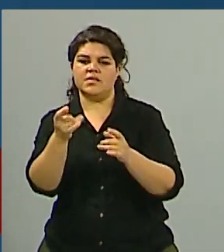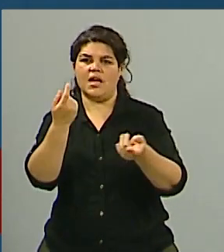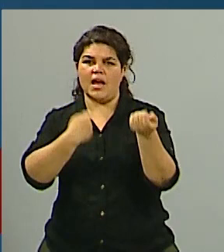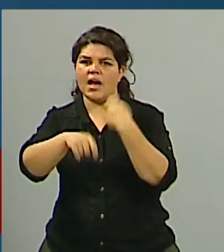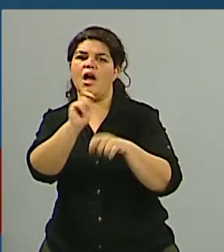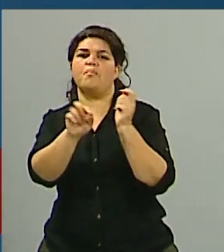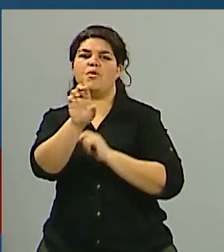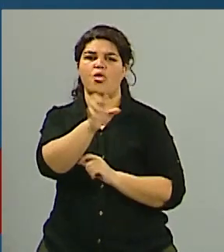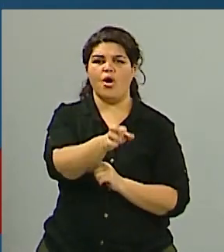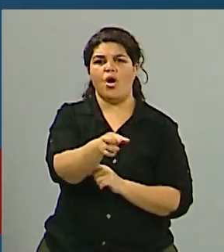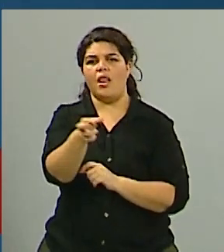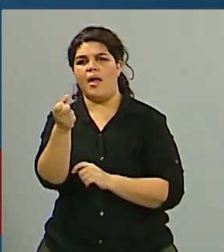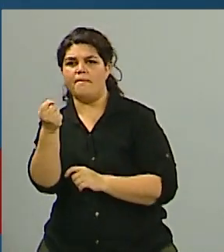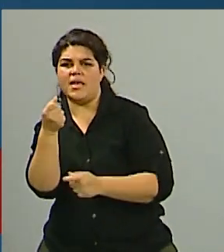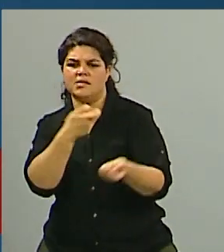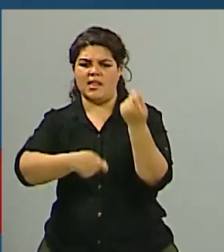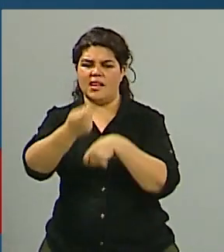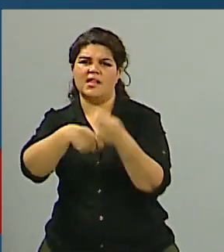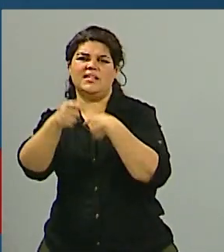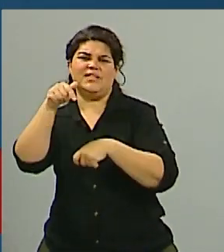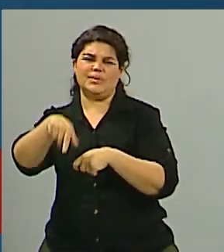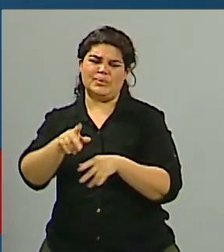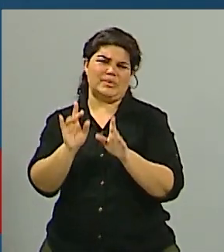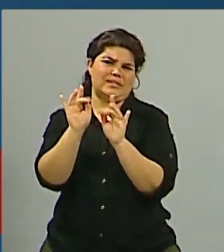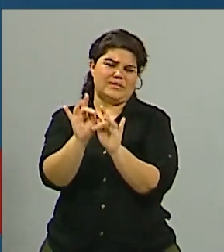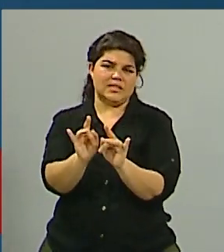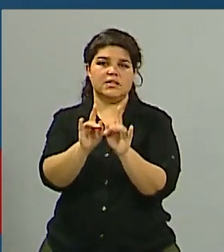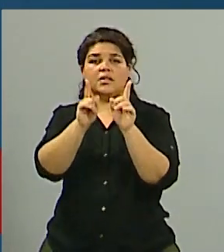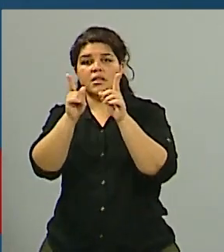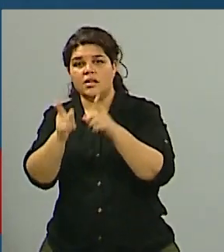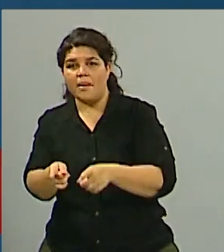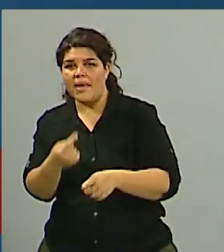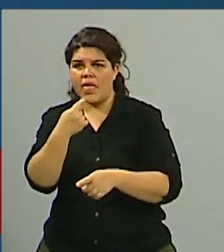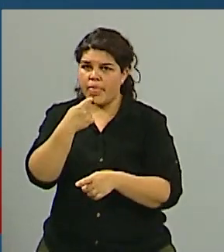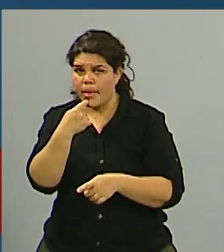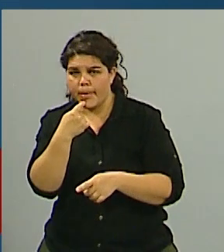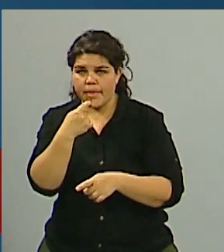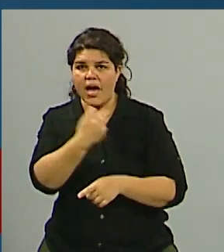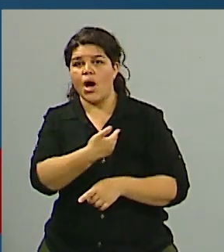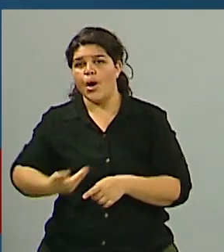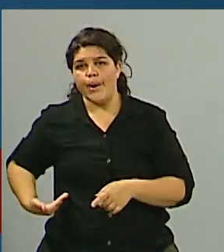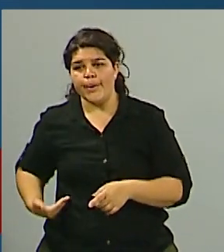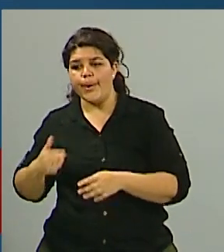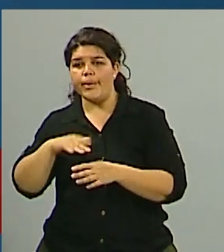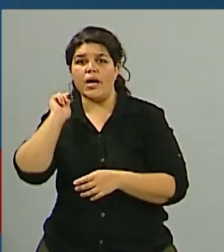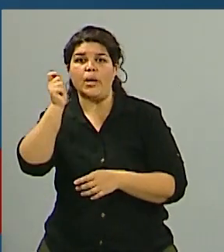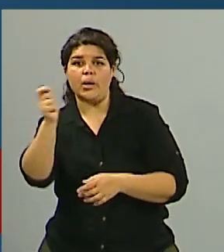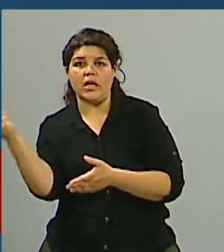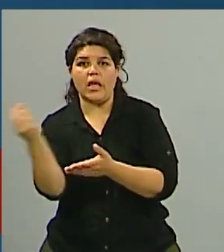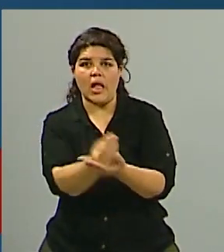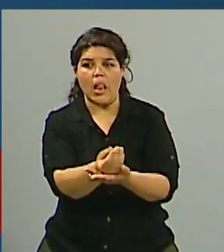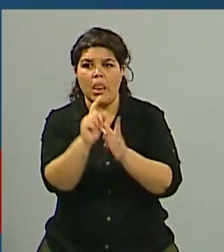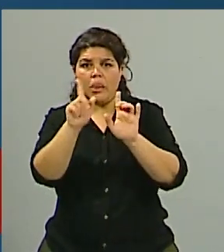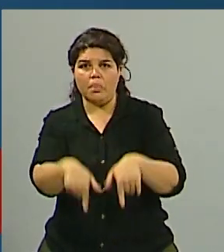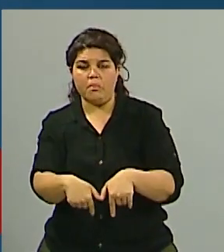la expectativa que genera la posibilidad de un nuevo gobierno no permiten establecer al menos ahora